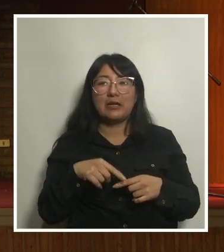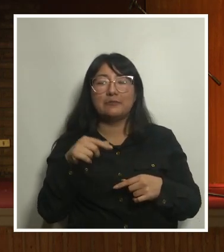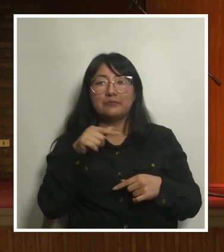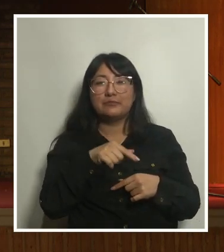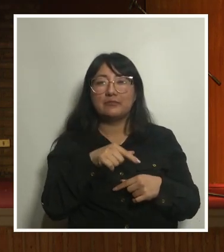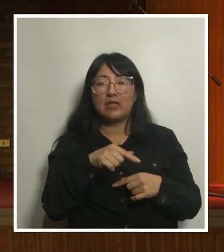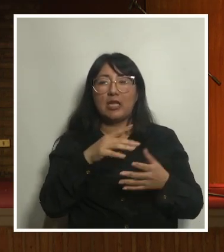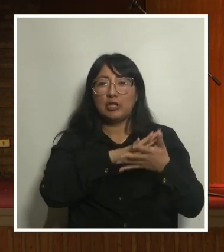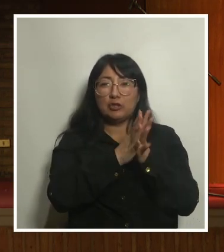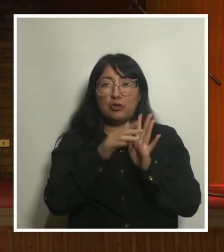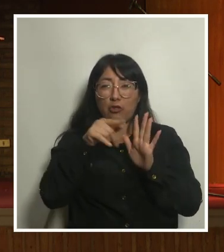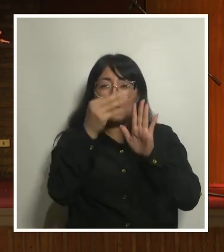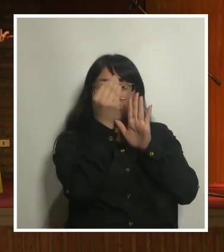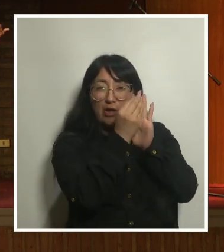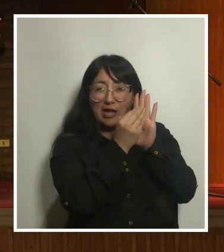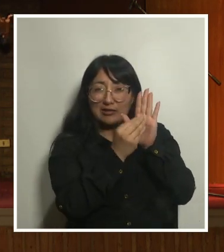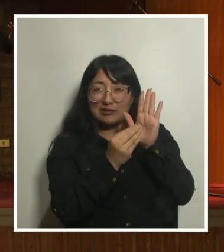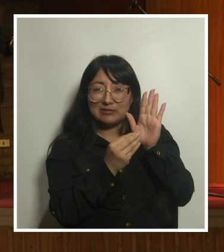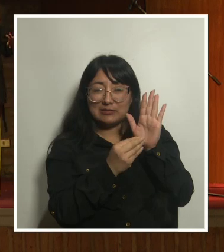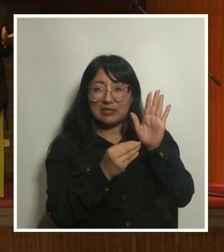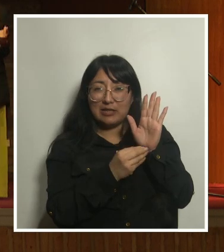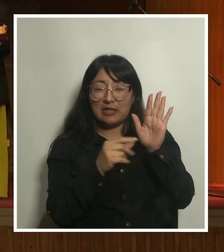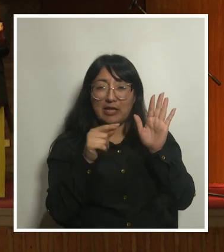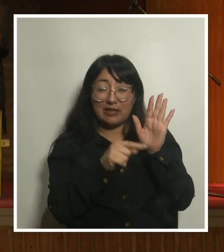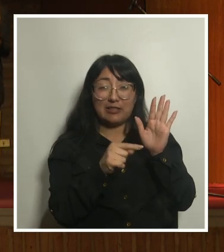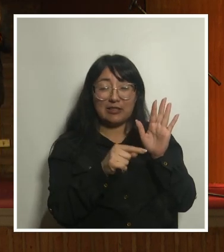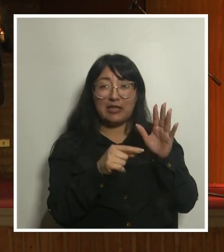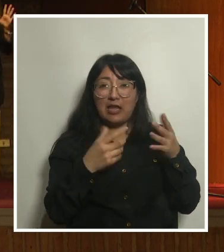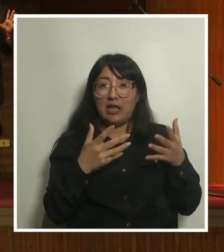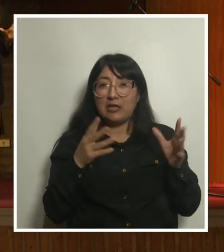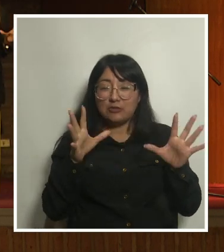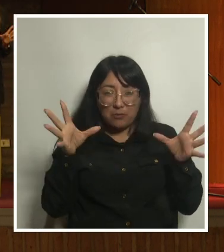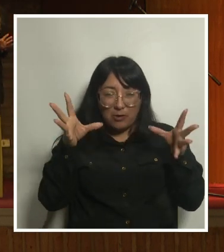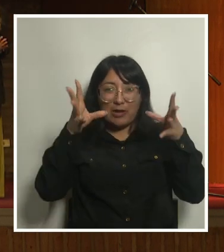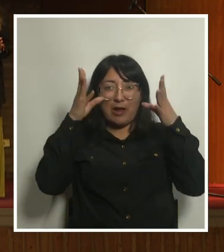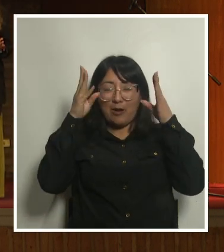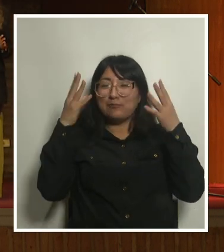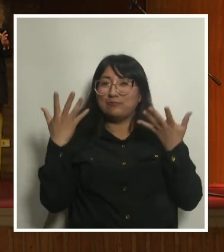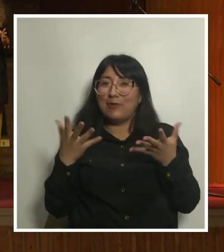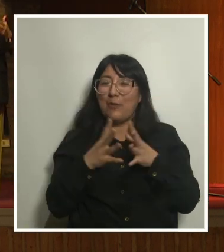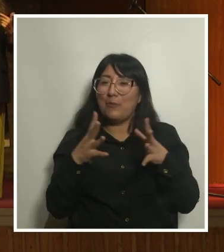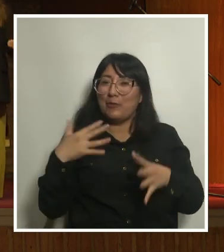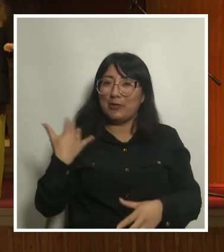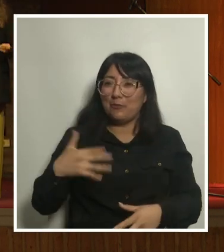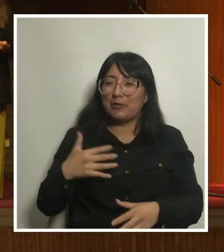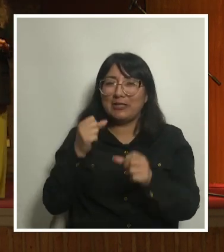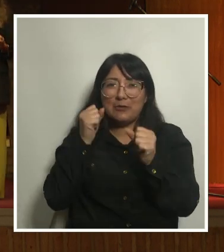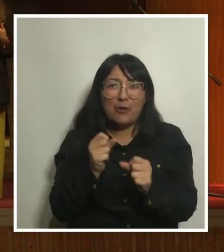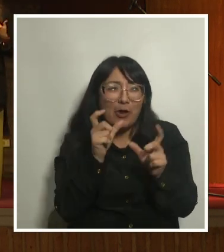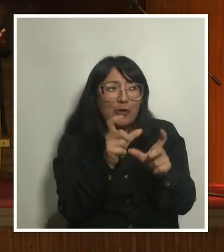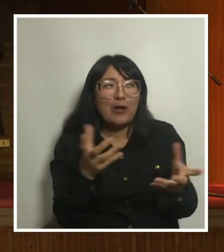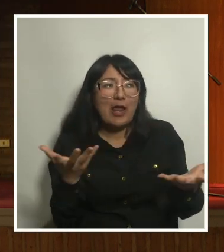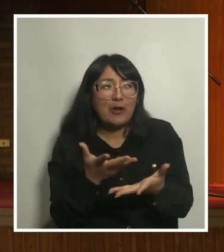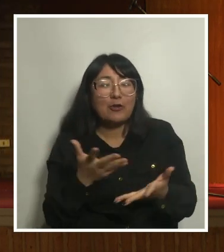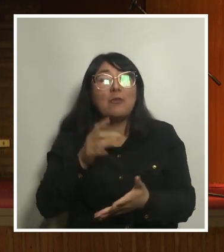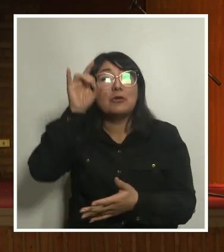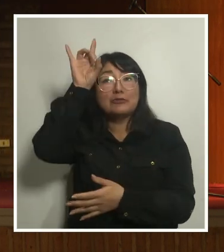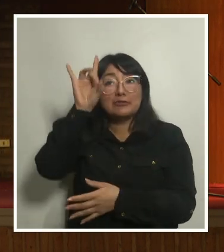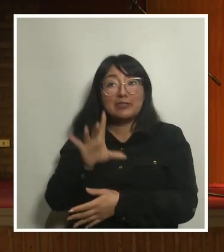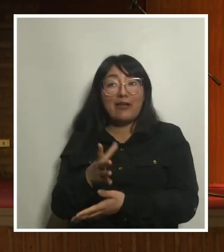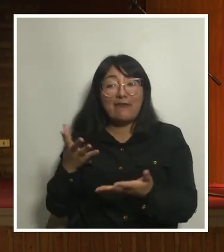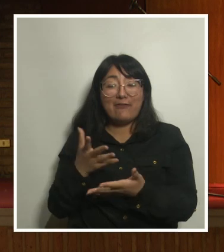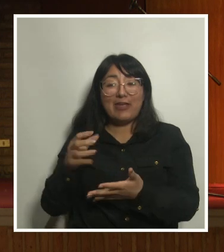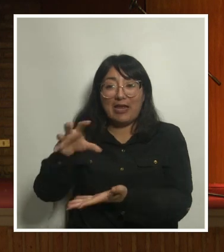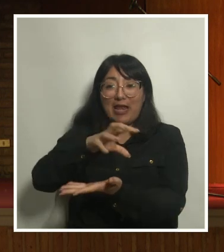Yo creo que todos esos antecedentes, ni siquiera como expertos, como ciudadanos comunes y corrientes, debiéramos poder manejarlos. Y saber en la